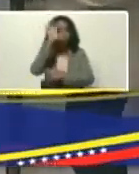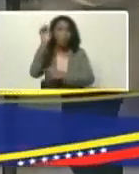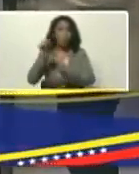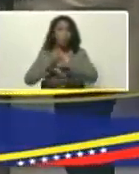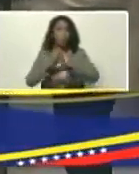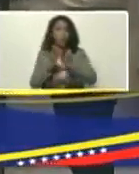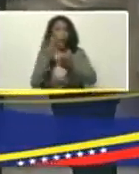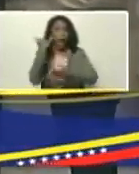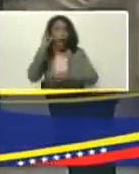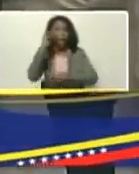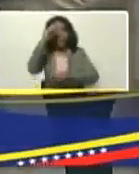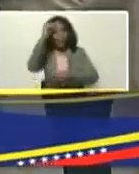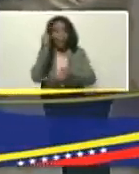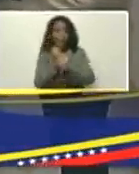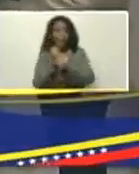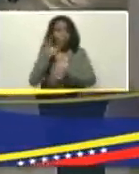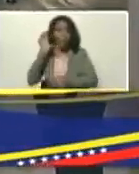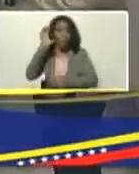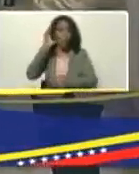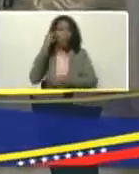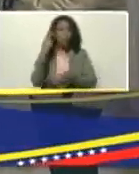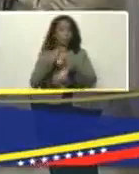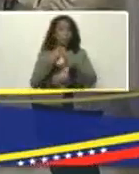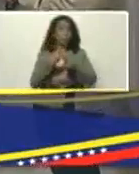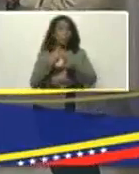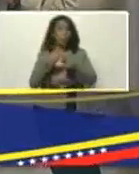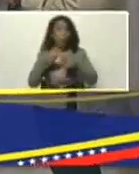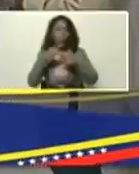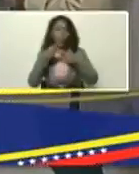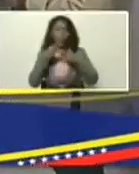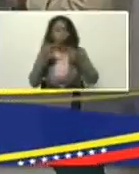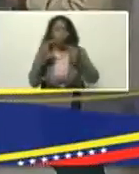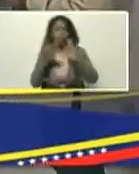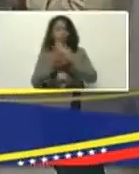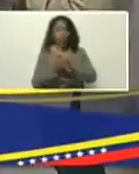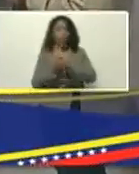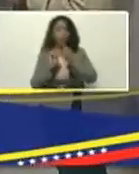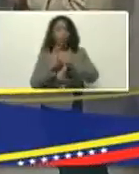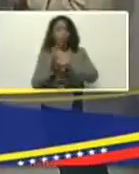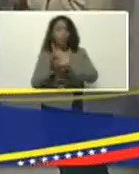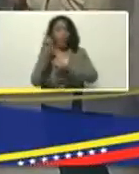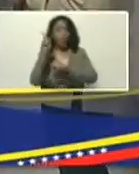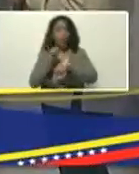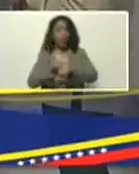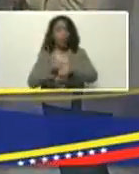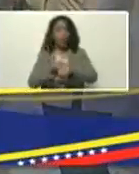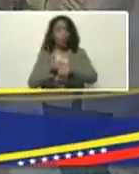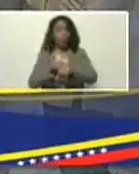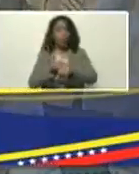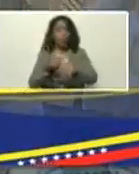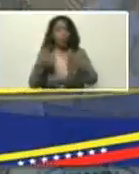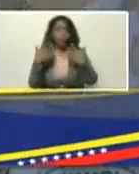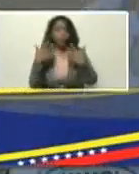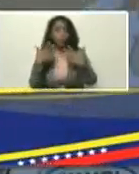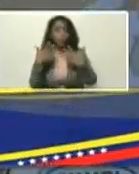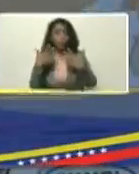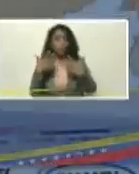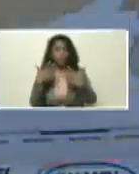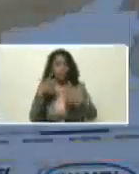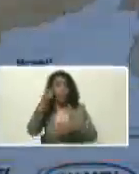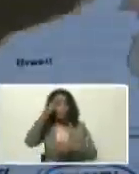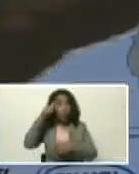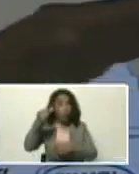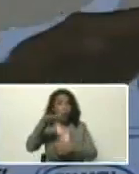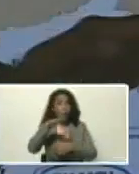elabora, un mapa, riesgo, de propagación, del COVID, considerando, la temperatura, la humedad, y la densidad, poblacional,